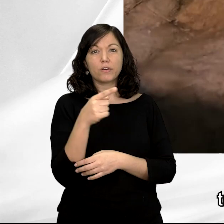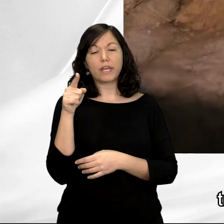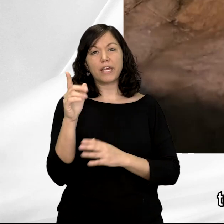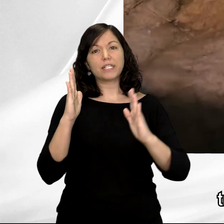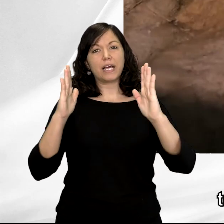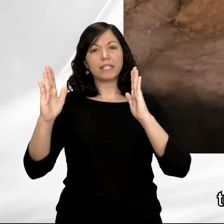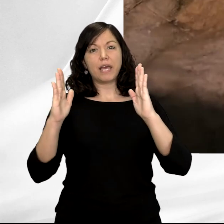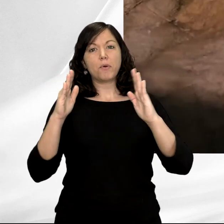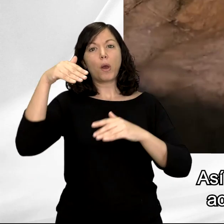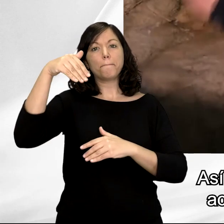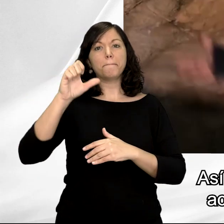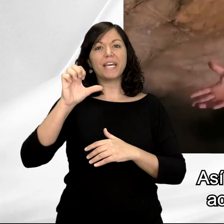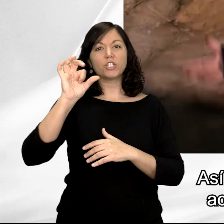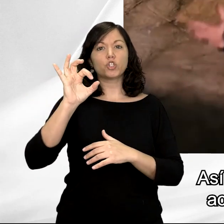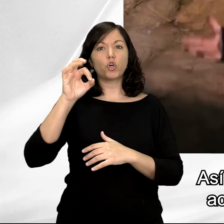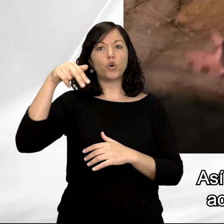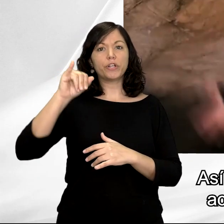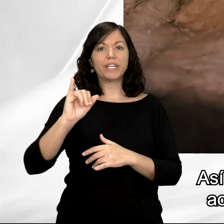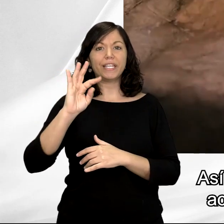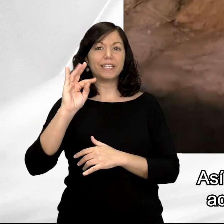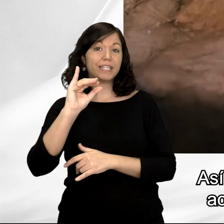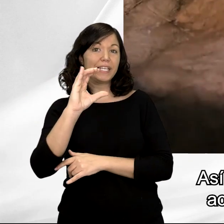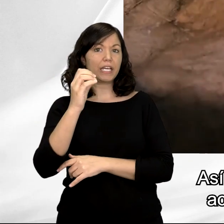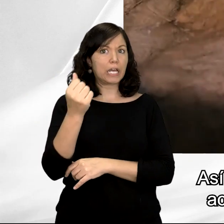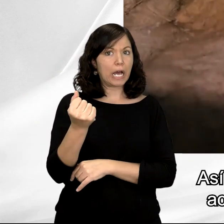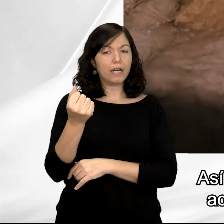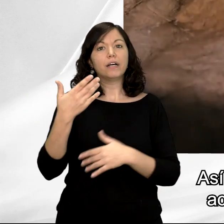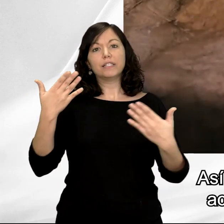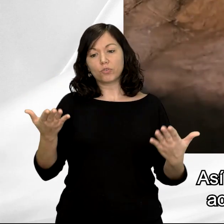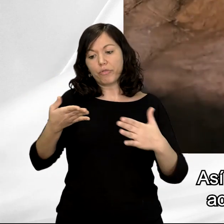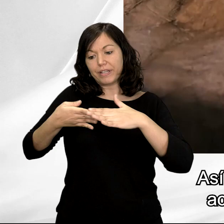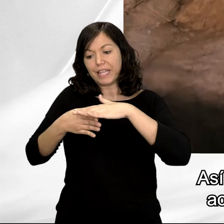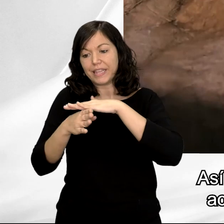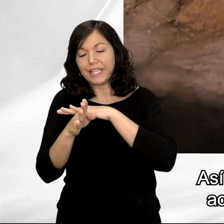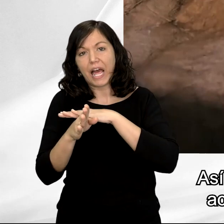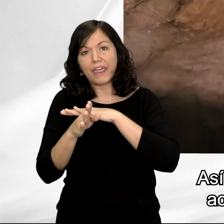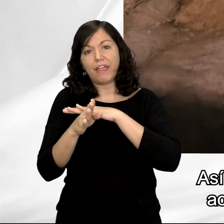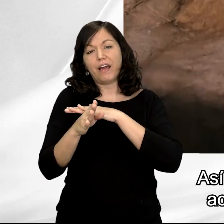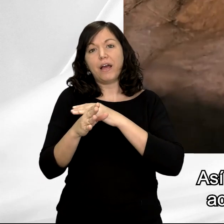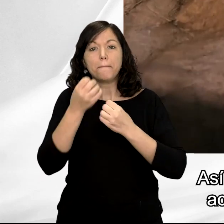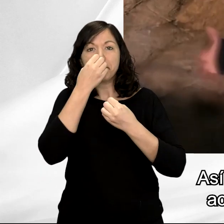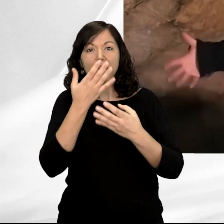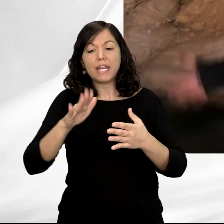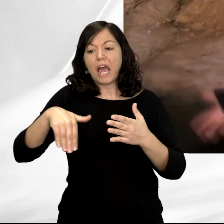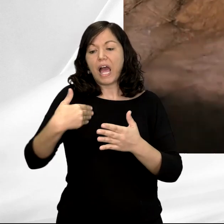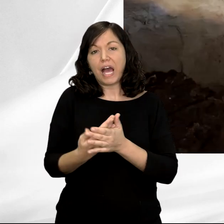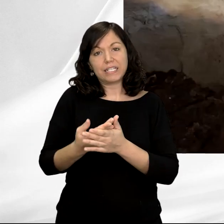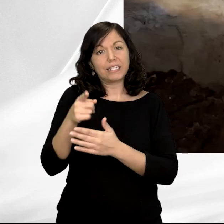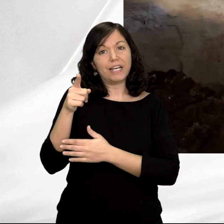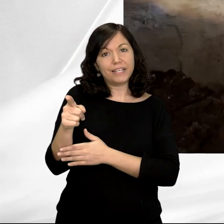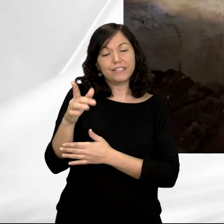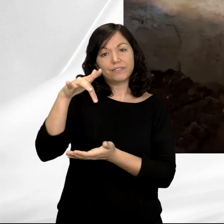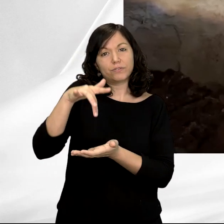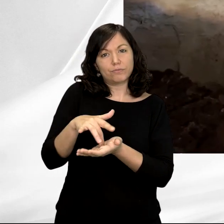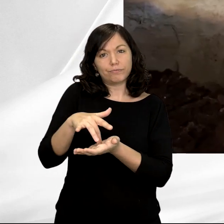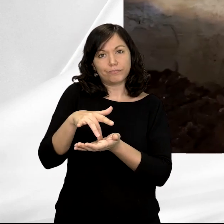mesolítica, así que al menos sabemos que esta entrada fue accesible hasta estos momentos prehistóricos posteriores a